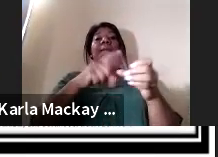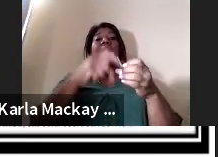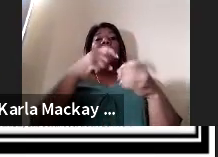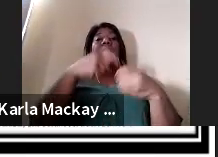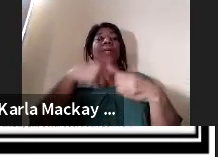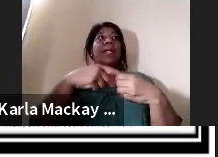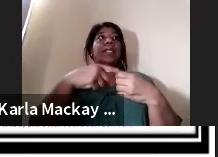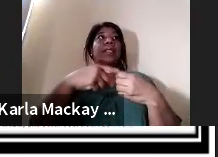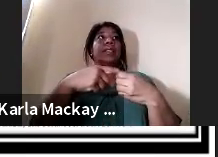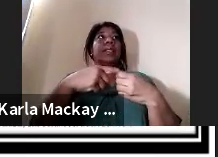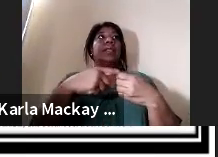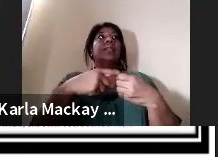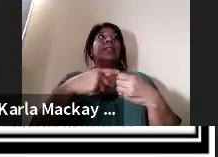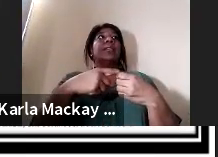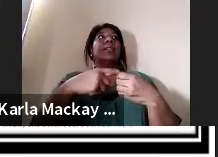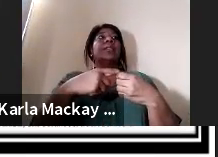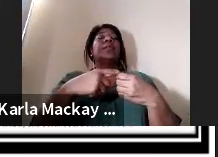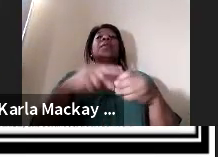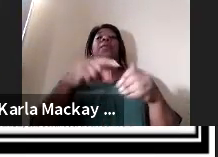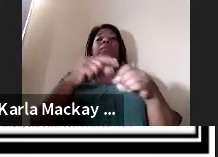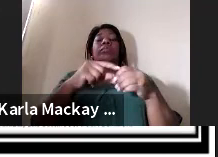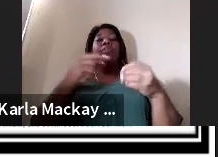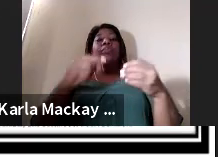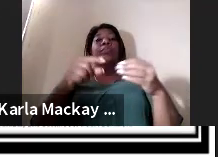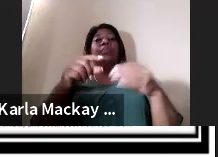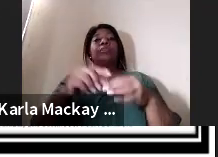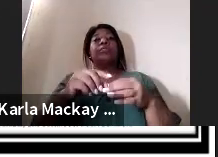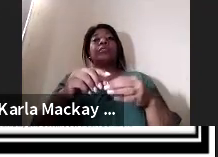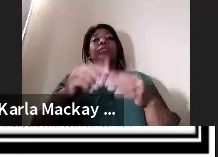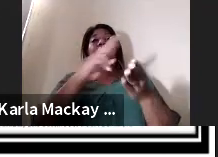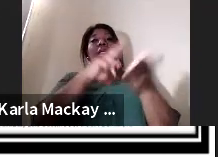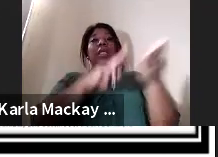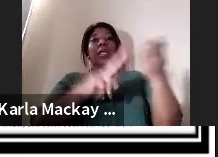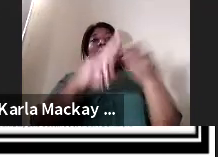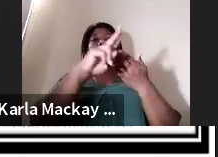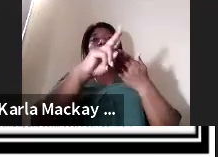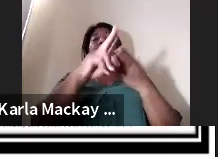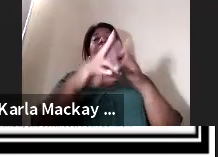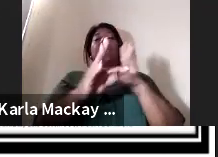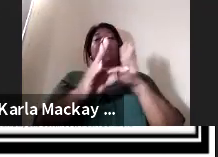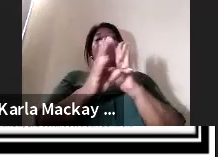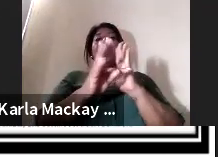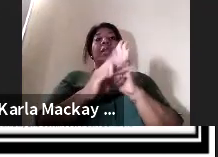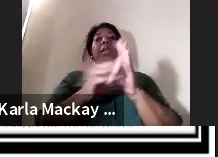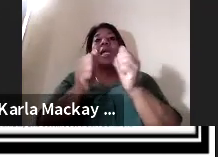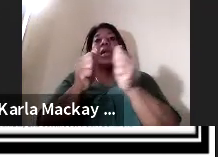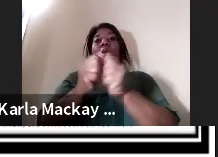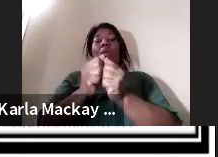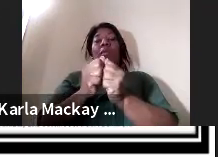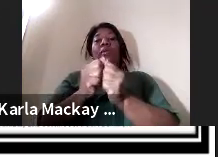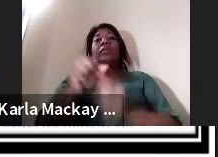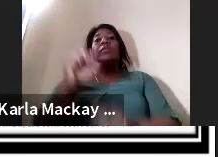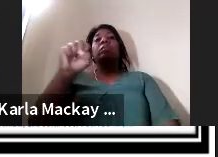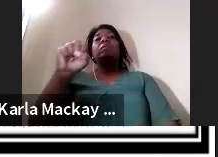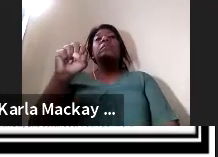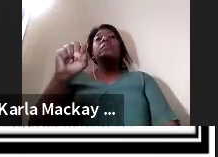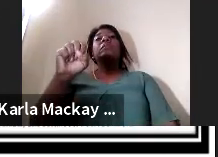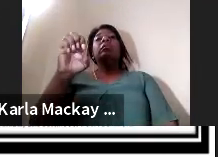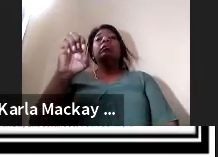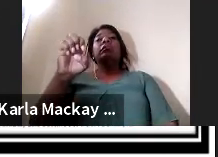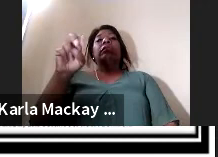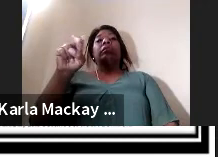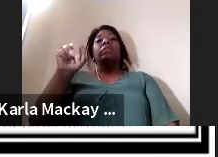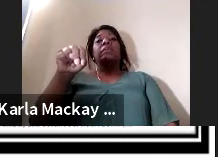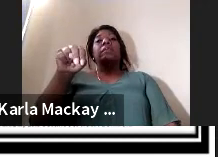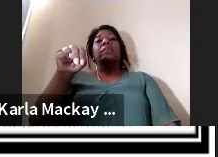científica que organiza la universidad tecnológica con SENACIC que es un gran evento que se hace en Panamá y bueno nos